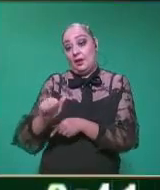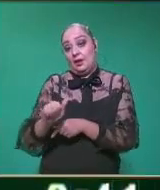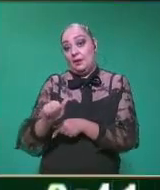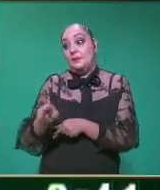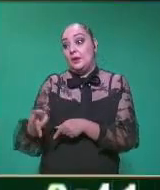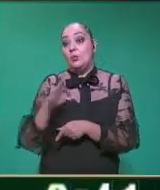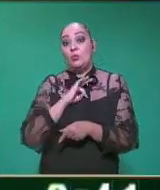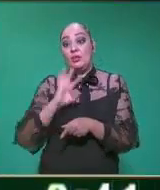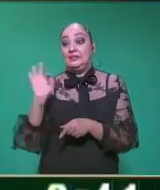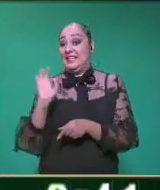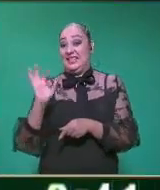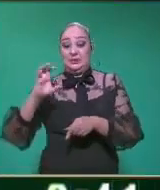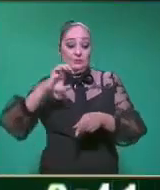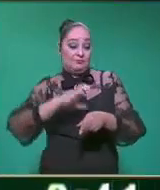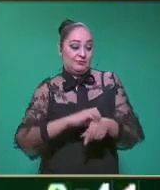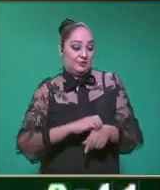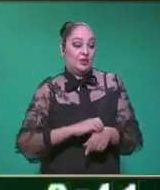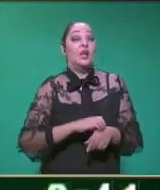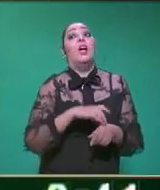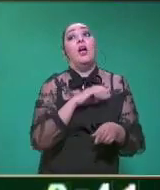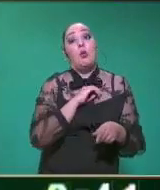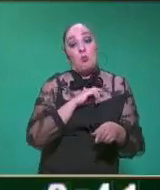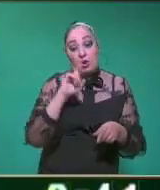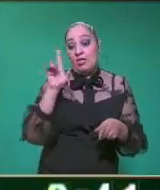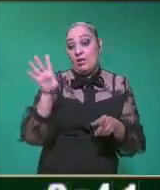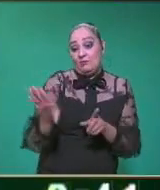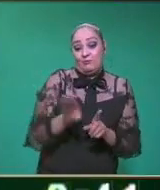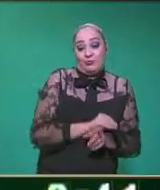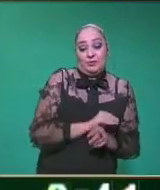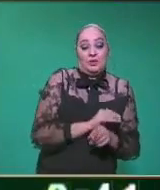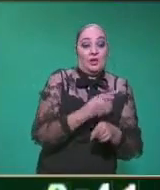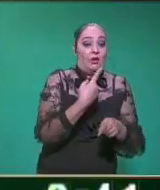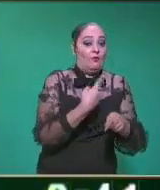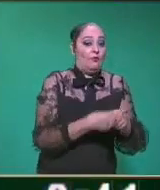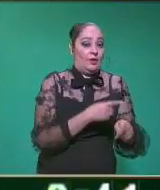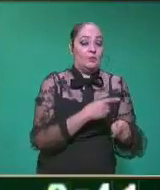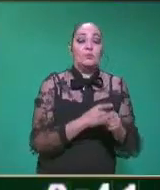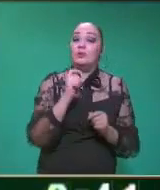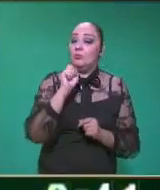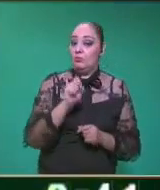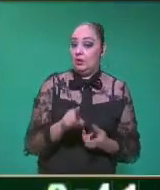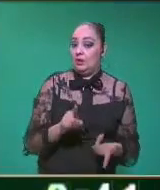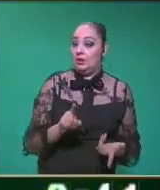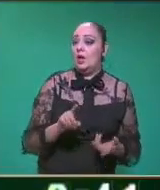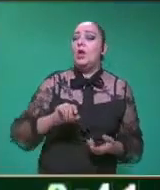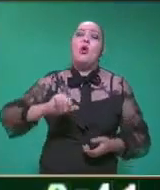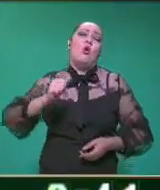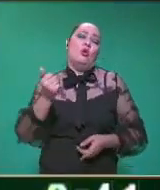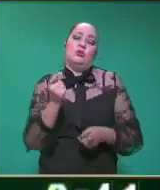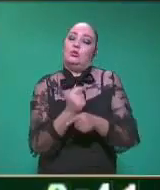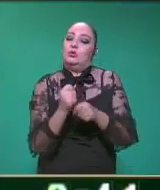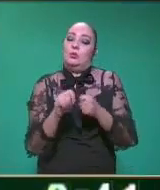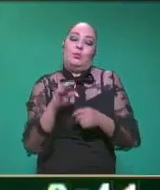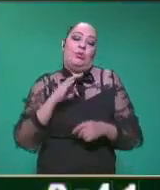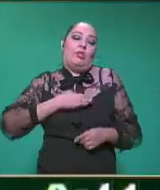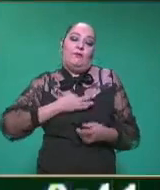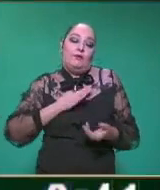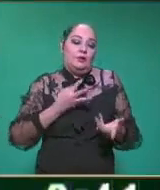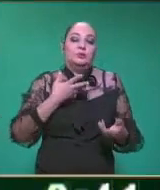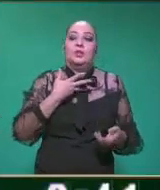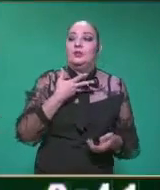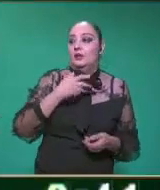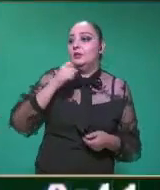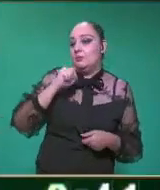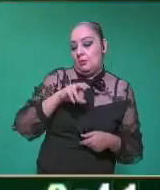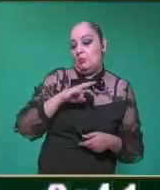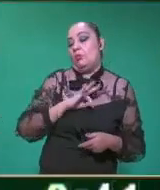pero sí puede haber, y pues en una mordida nosotros nos podemos infectar también, además de otras virus, bacterias, que también nos